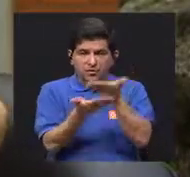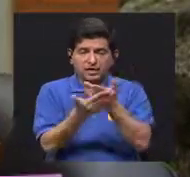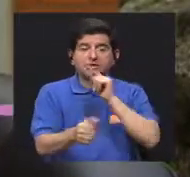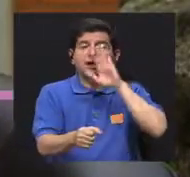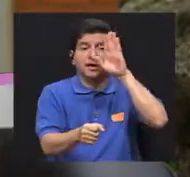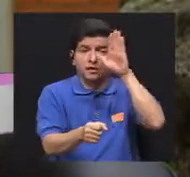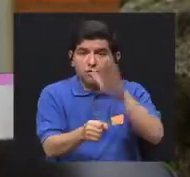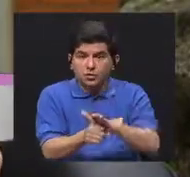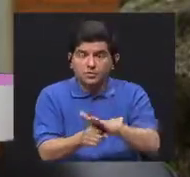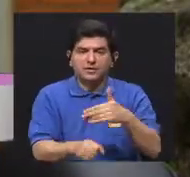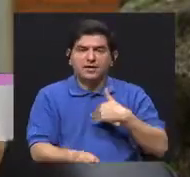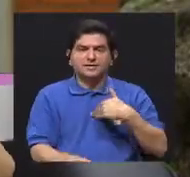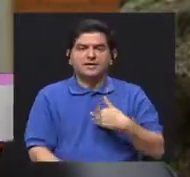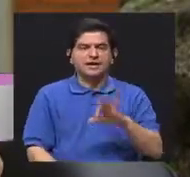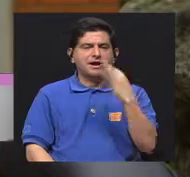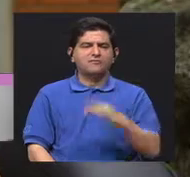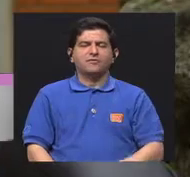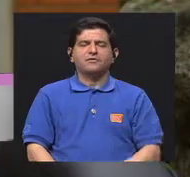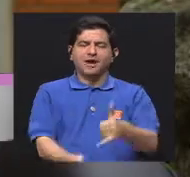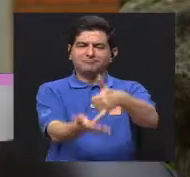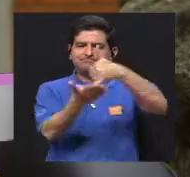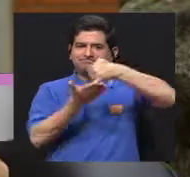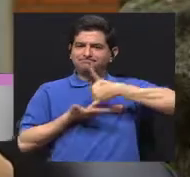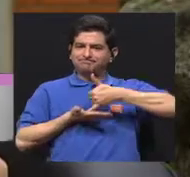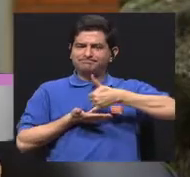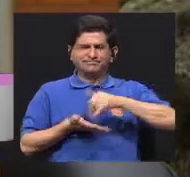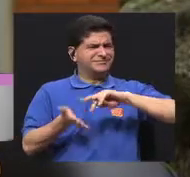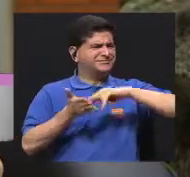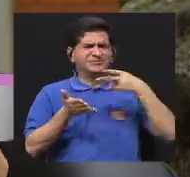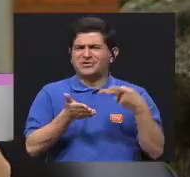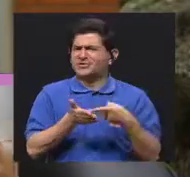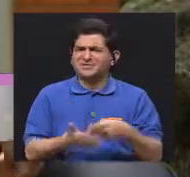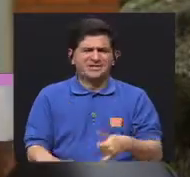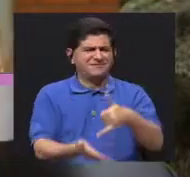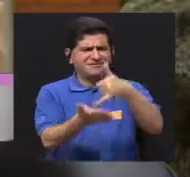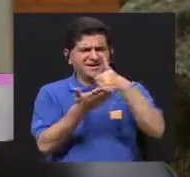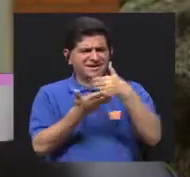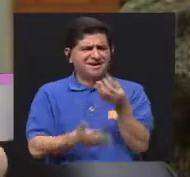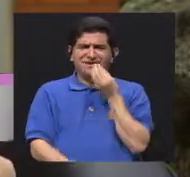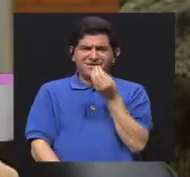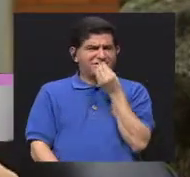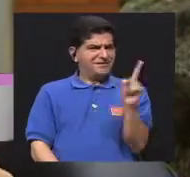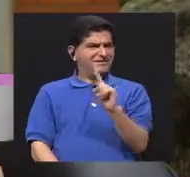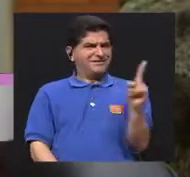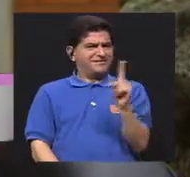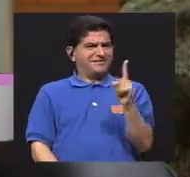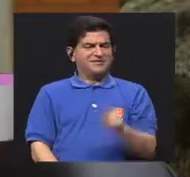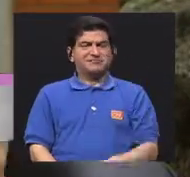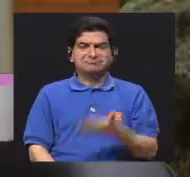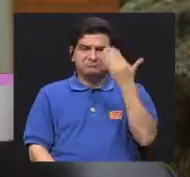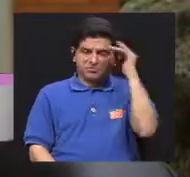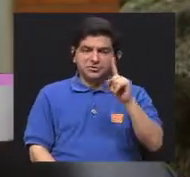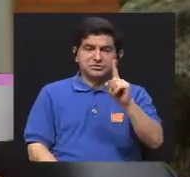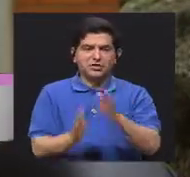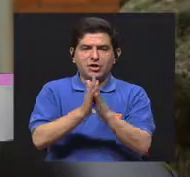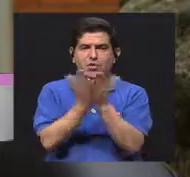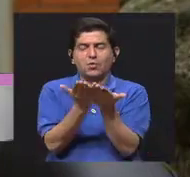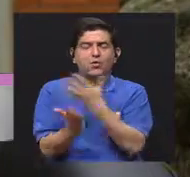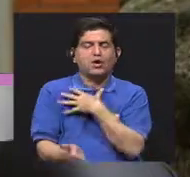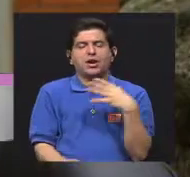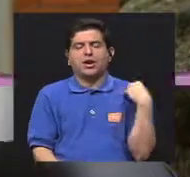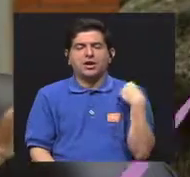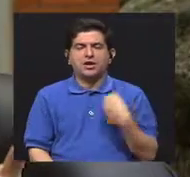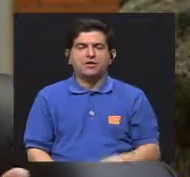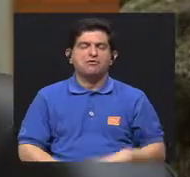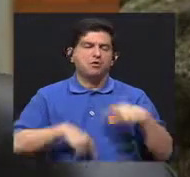que al alcanzarla tengamos como una forma de recompensarnos. Y no hablamos, digamos, de recompensarnos con alimentos, sino, no sé, un libro que nos